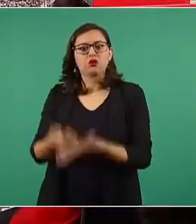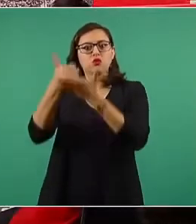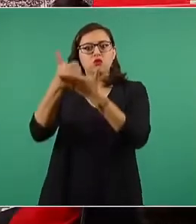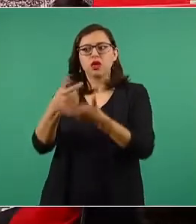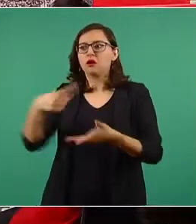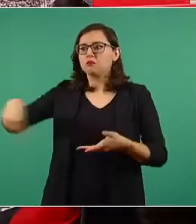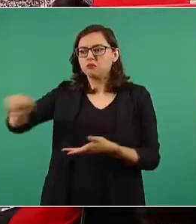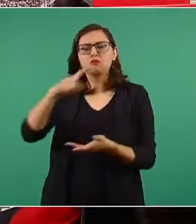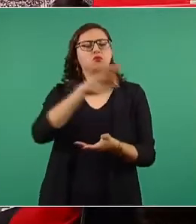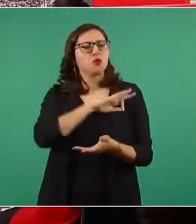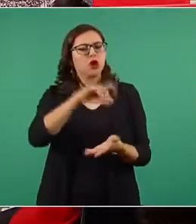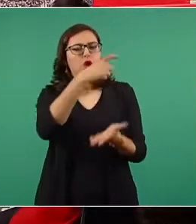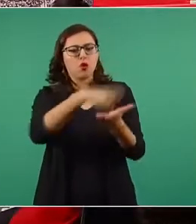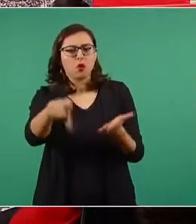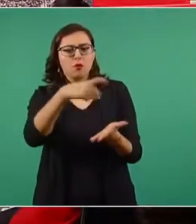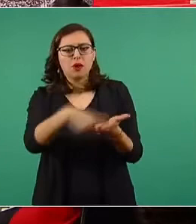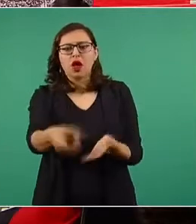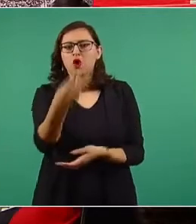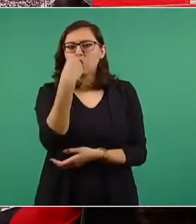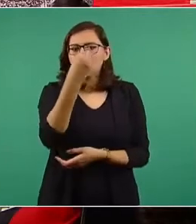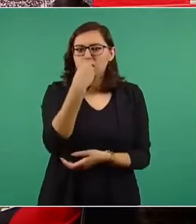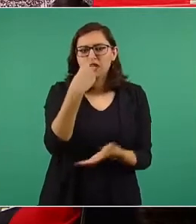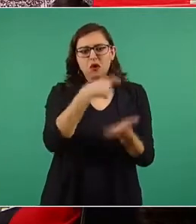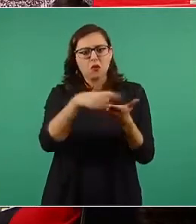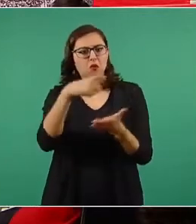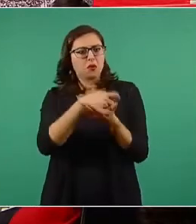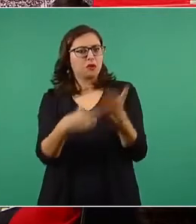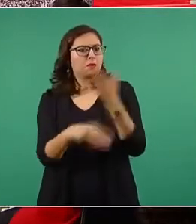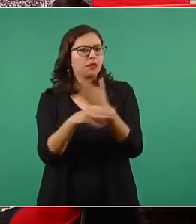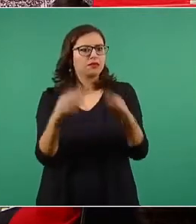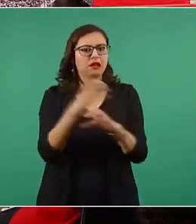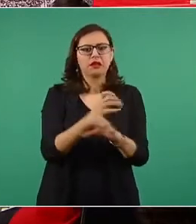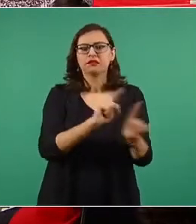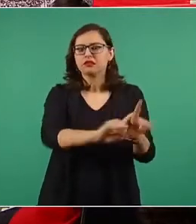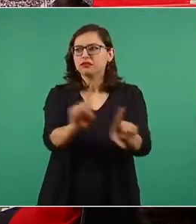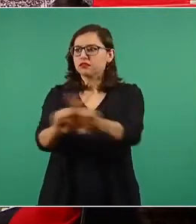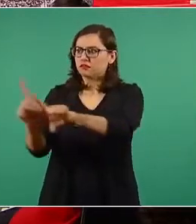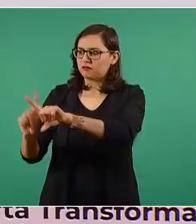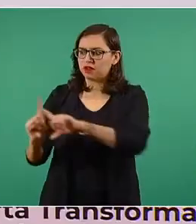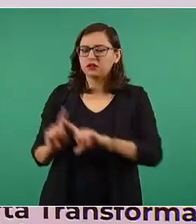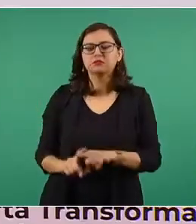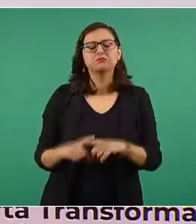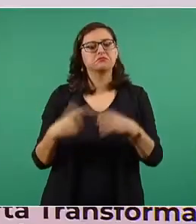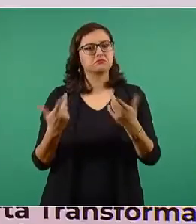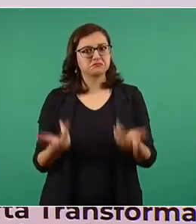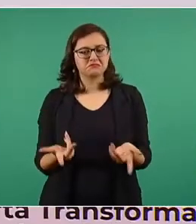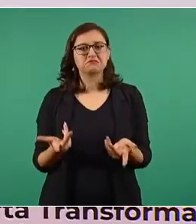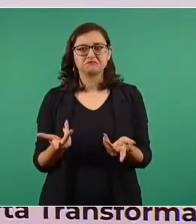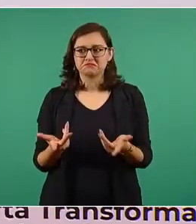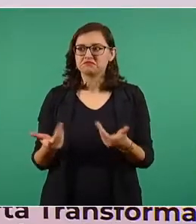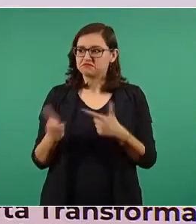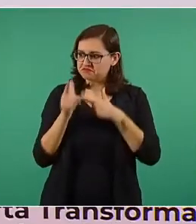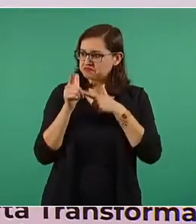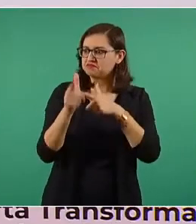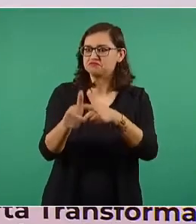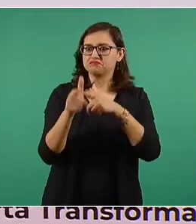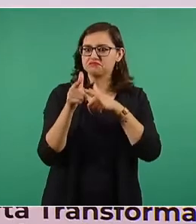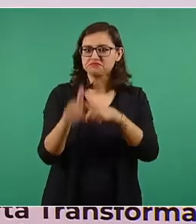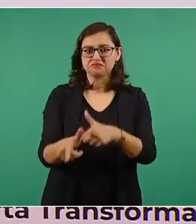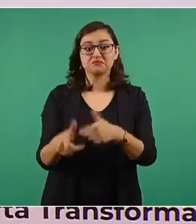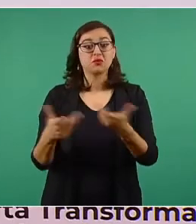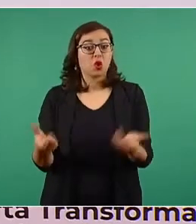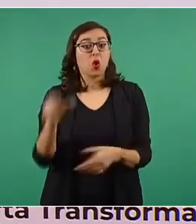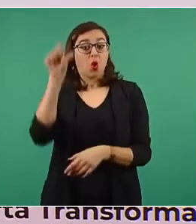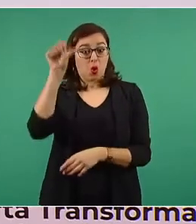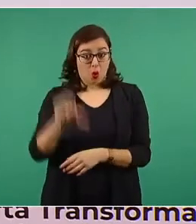bienes de primera necesidad. Hoy precisamente anuncia el